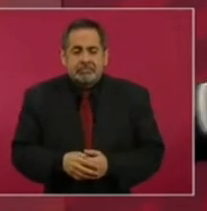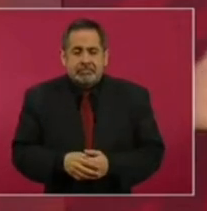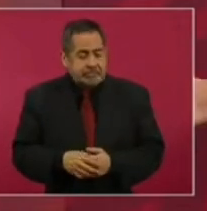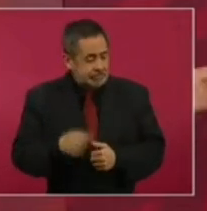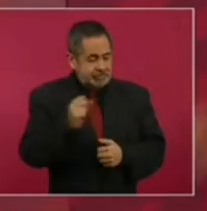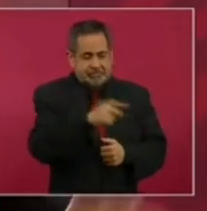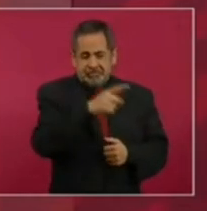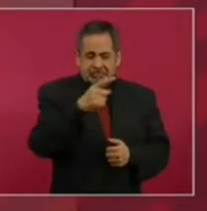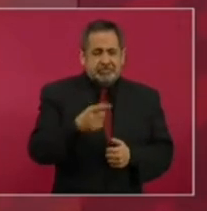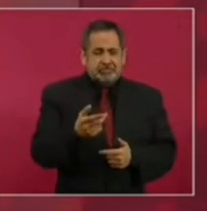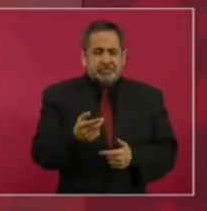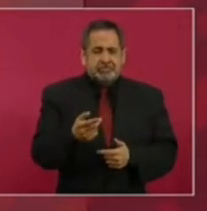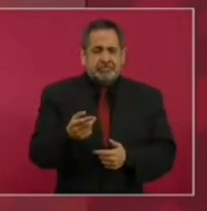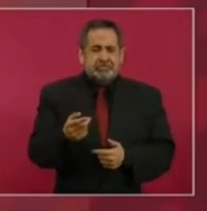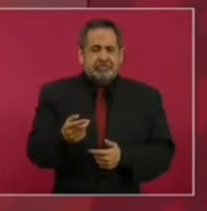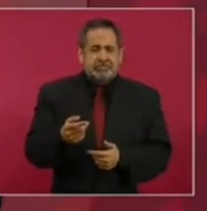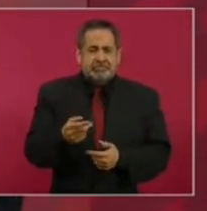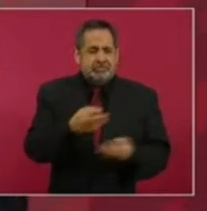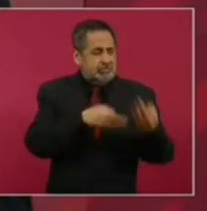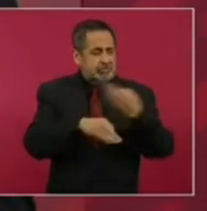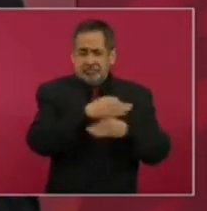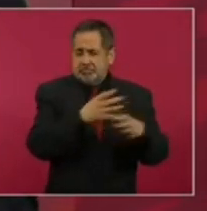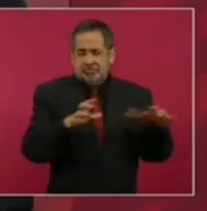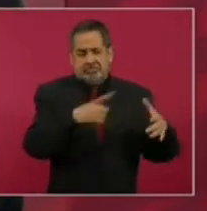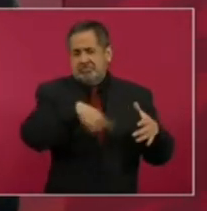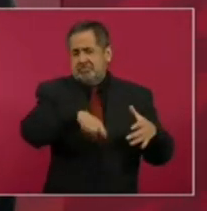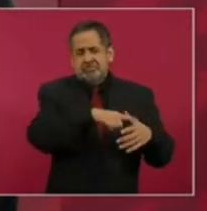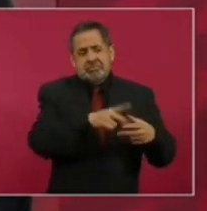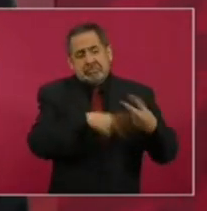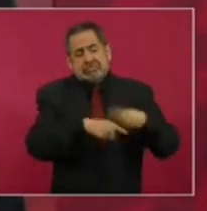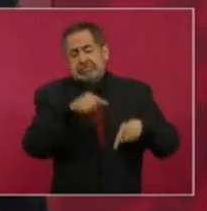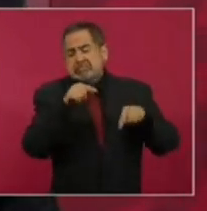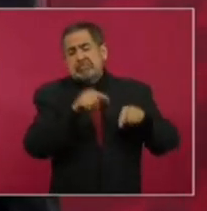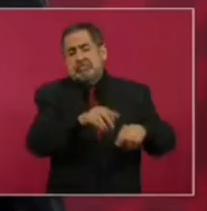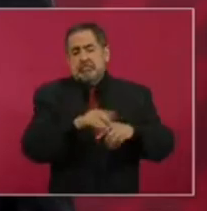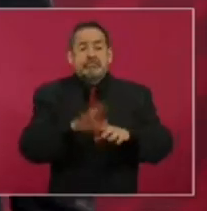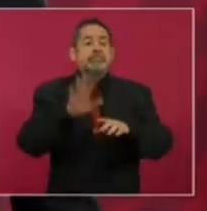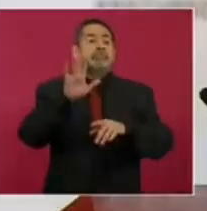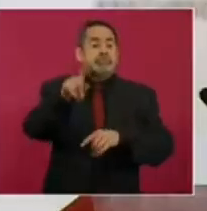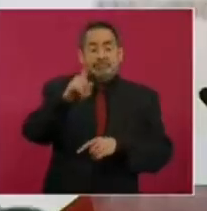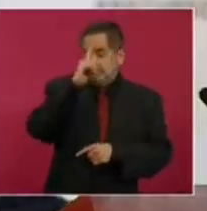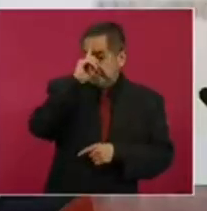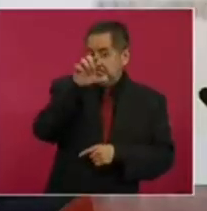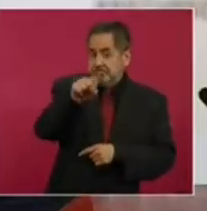pues entonces todos ellos que, por cierto,